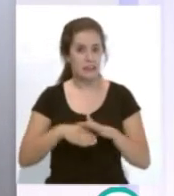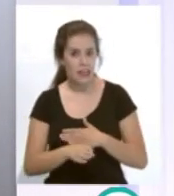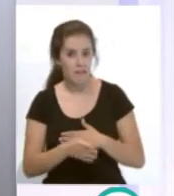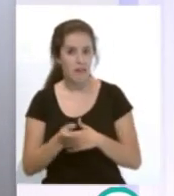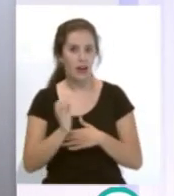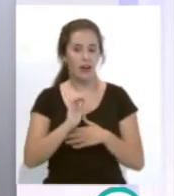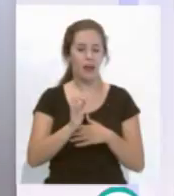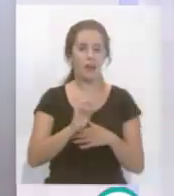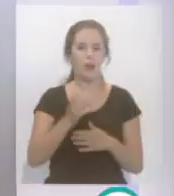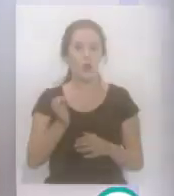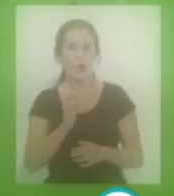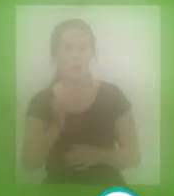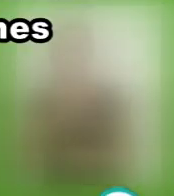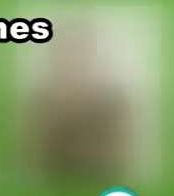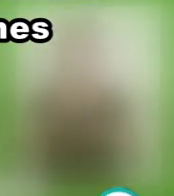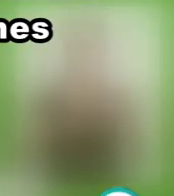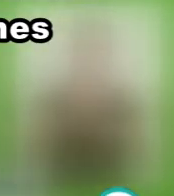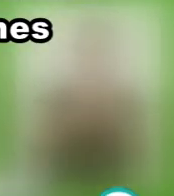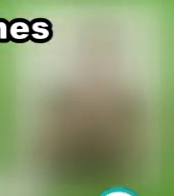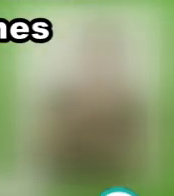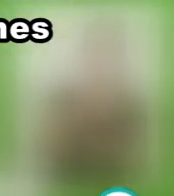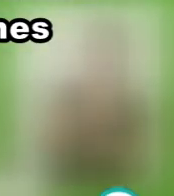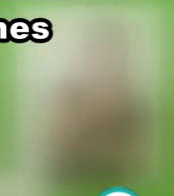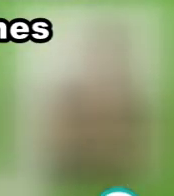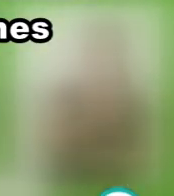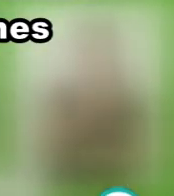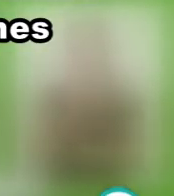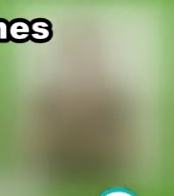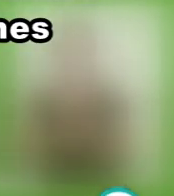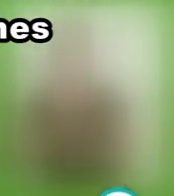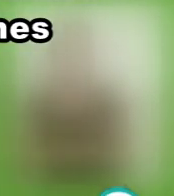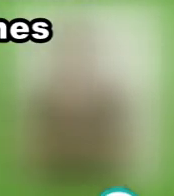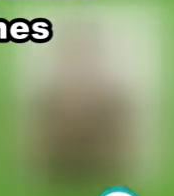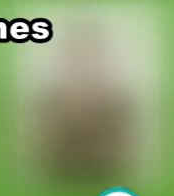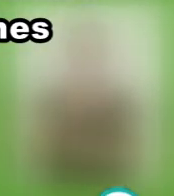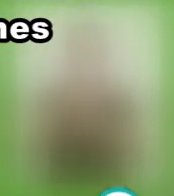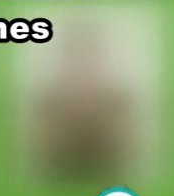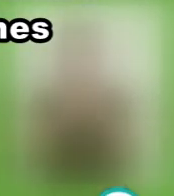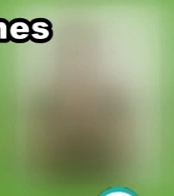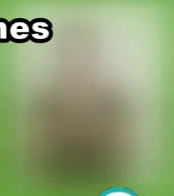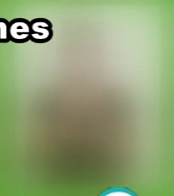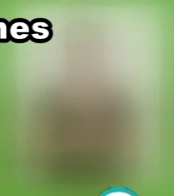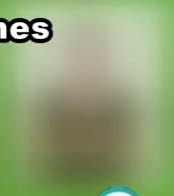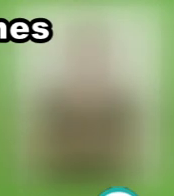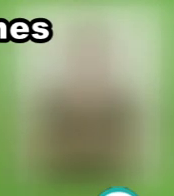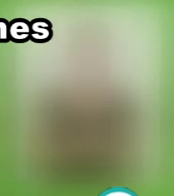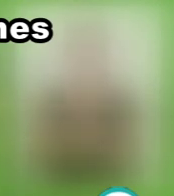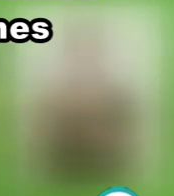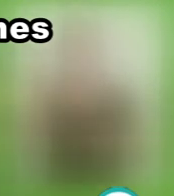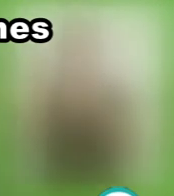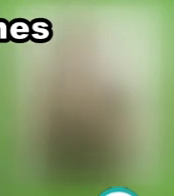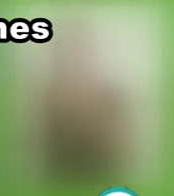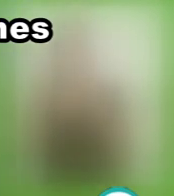en el play-off, como había competido también con el Deport, con el Málaga, con el Granada, como compitió también con esos equipos, pues pensábamos que